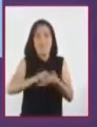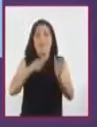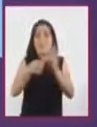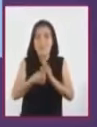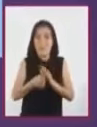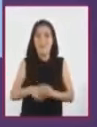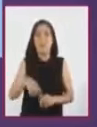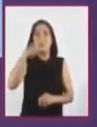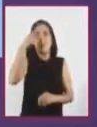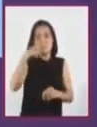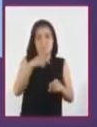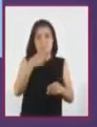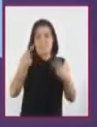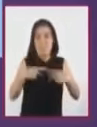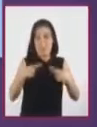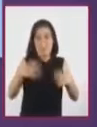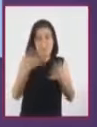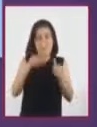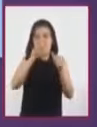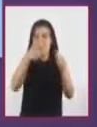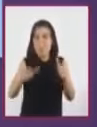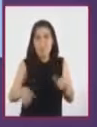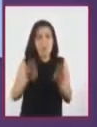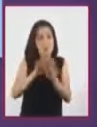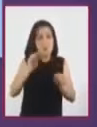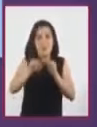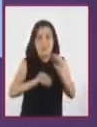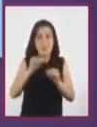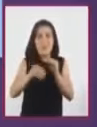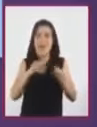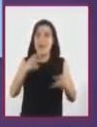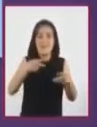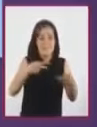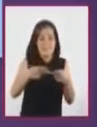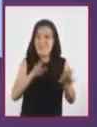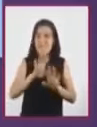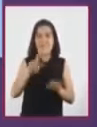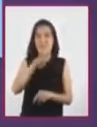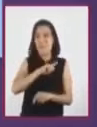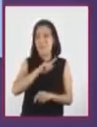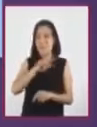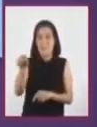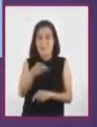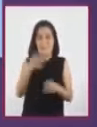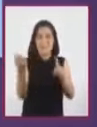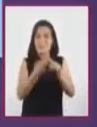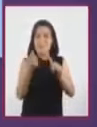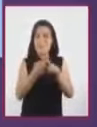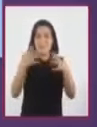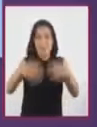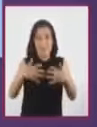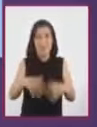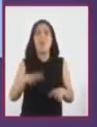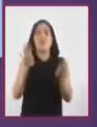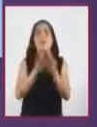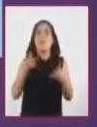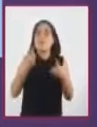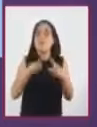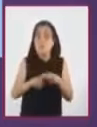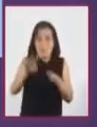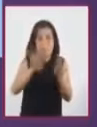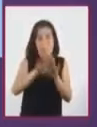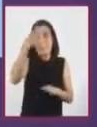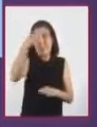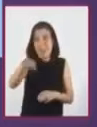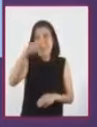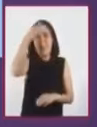donde los artesanos no participan en todo el proceso. Esto propició la especialización en los procesos y